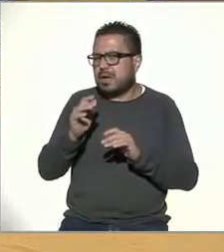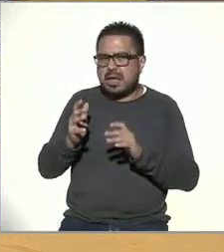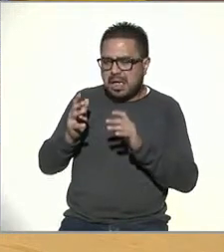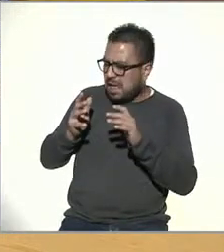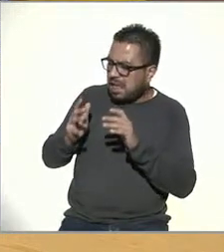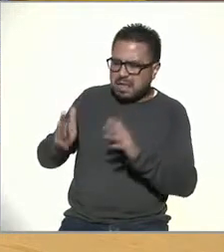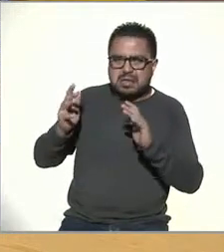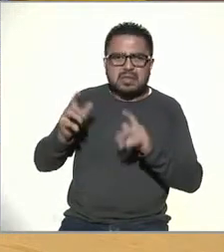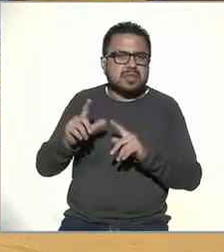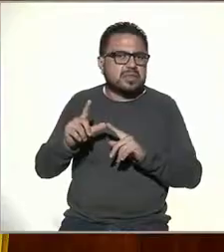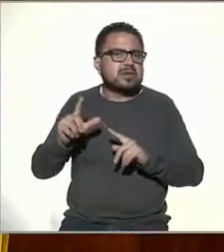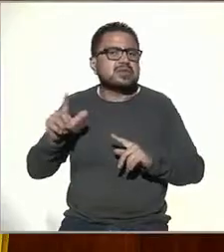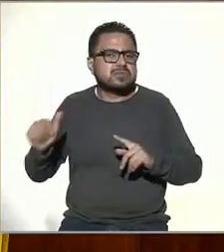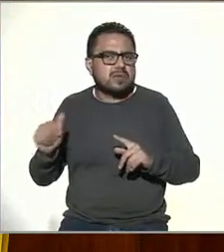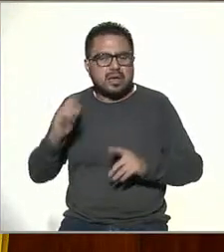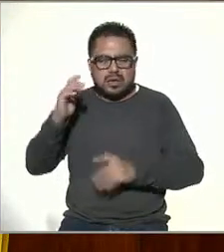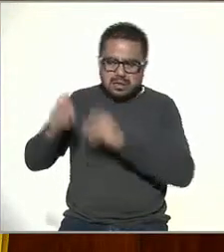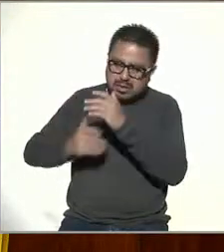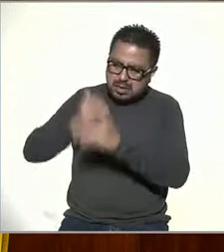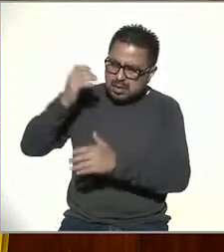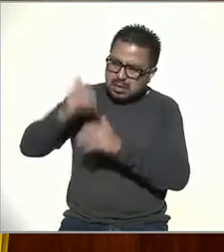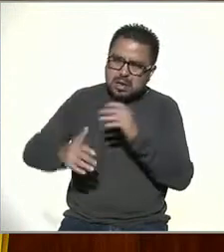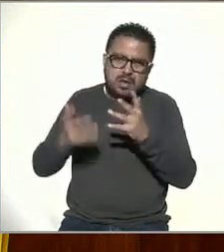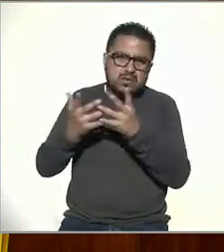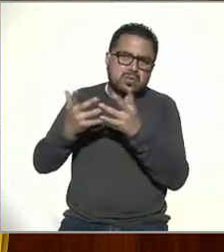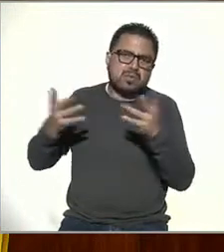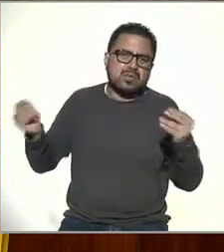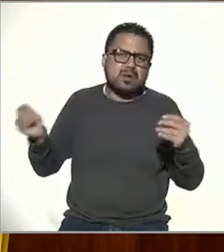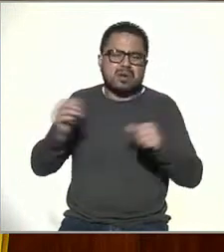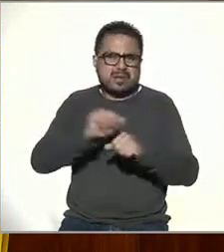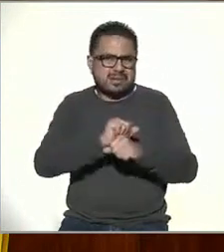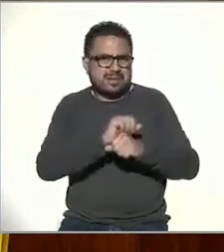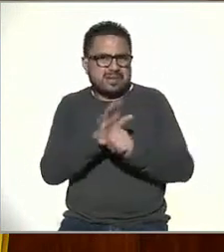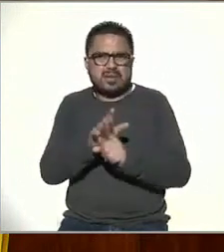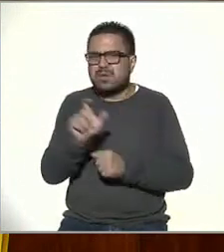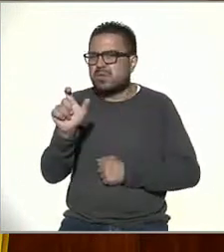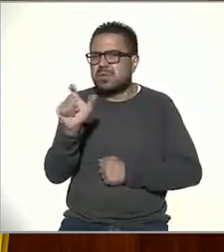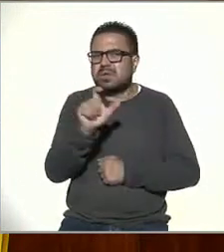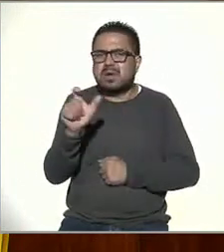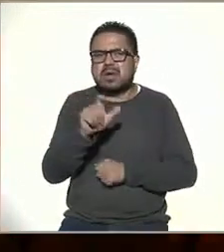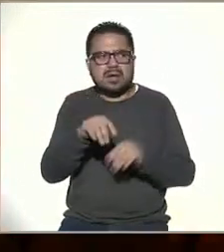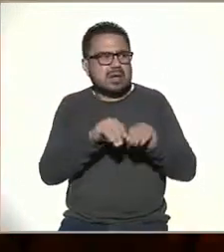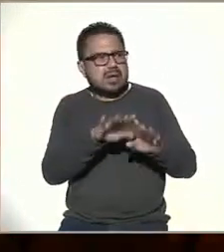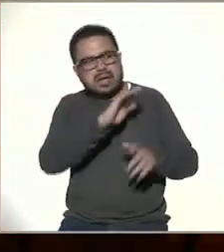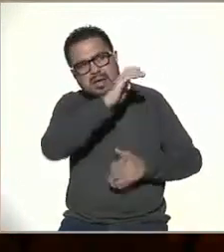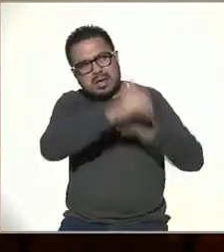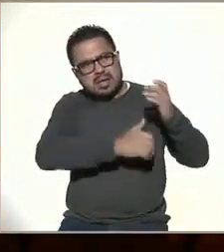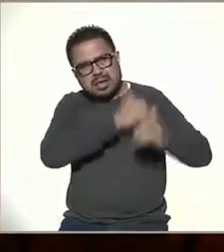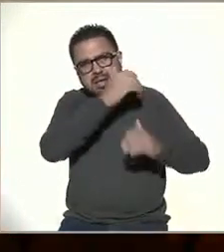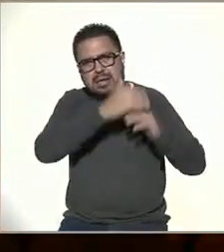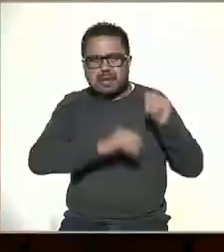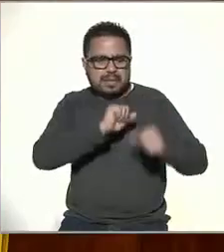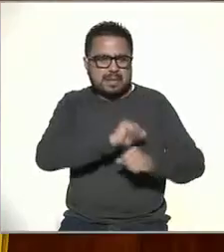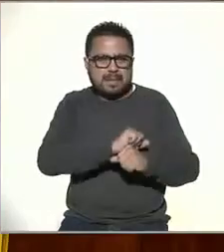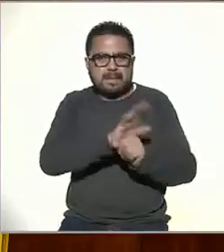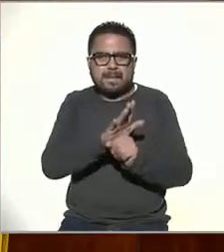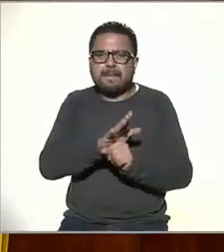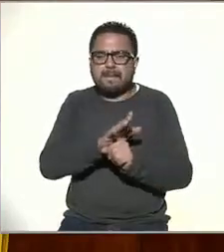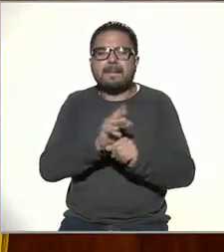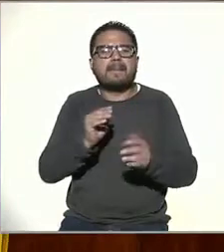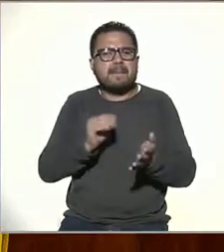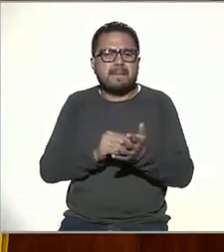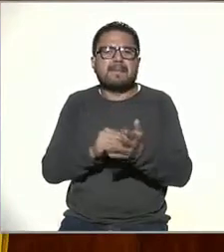después de que termine la pandemia, cuando se declare terminada la pandemia. Se van a